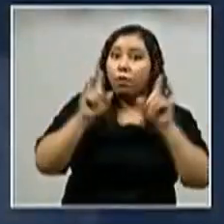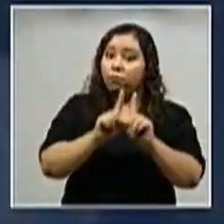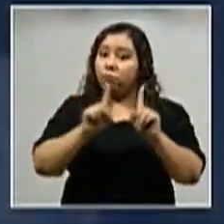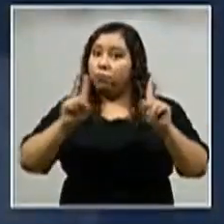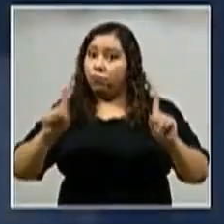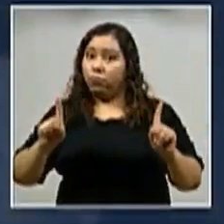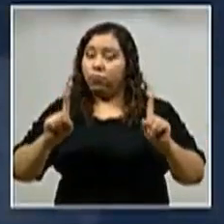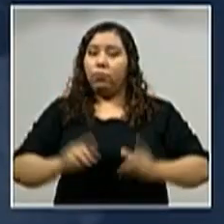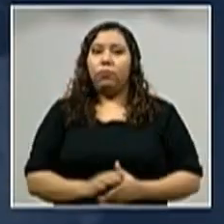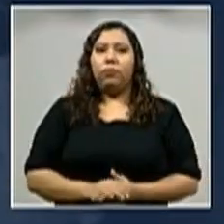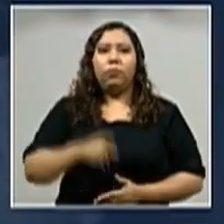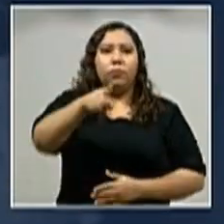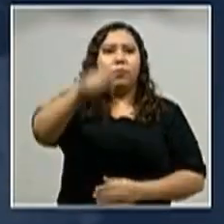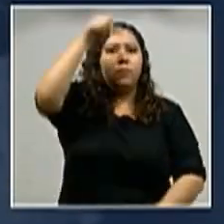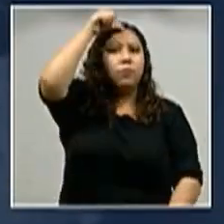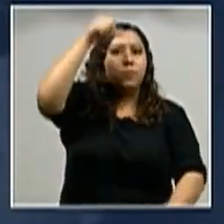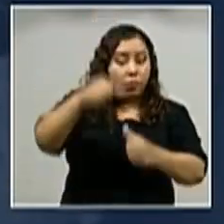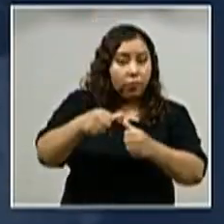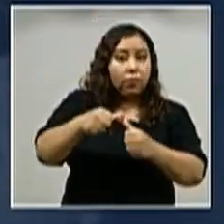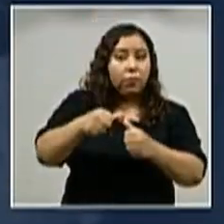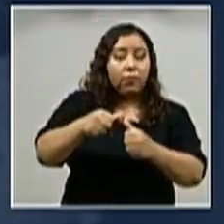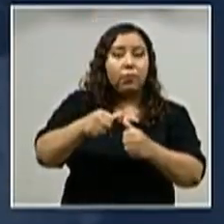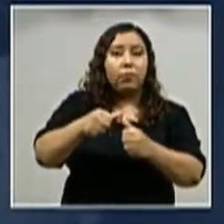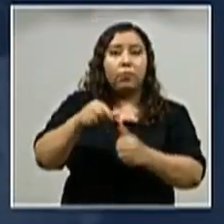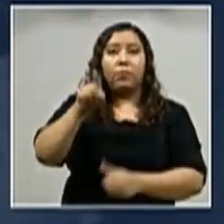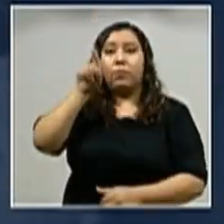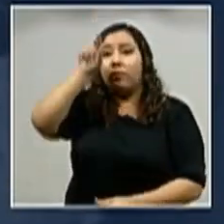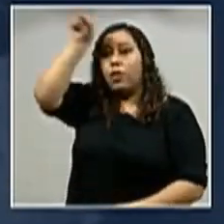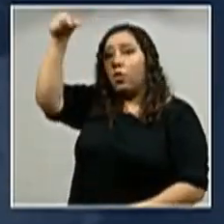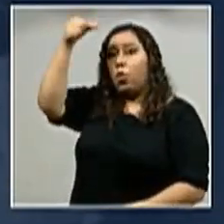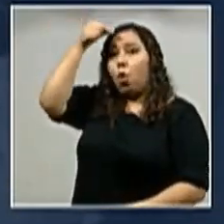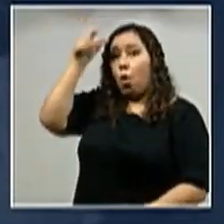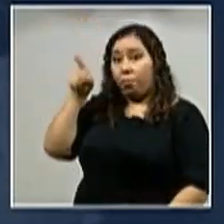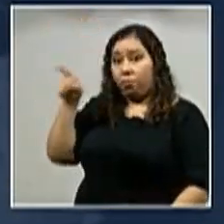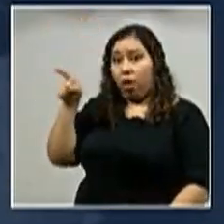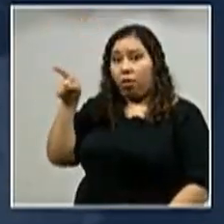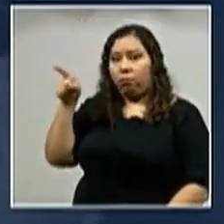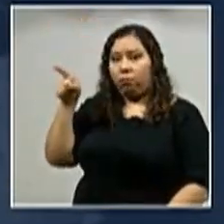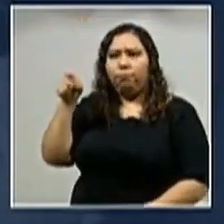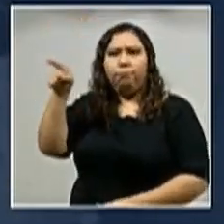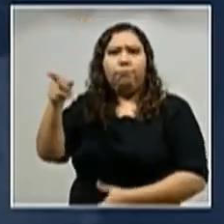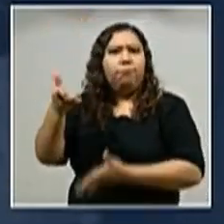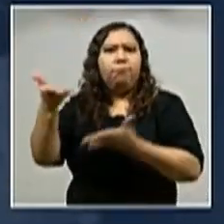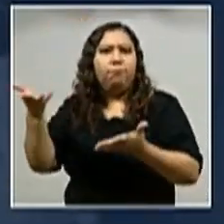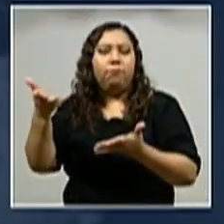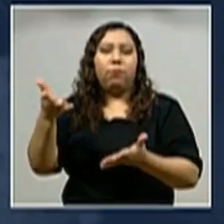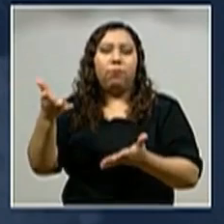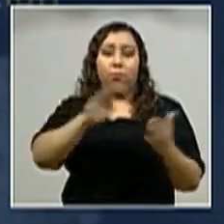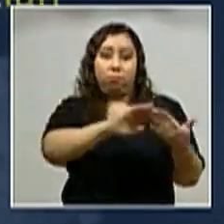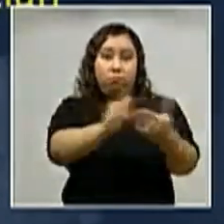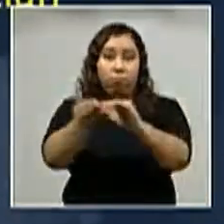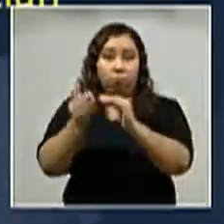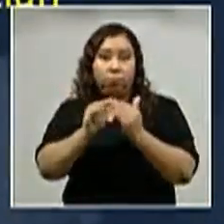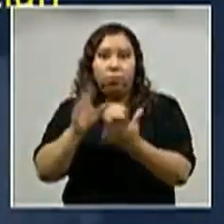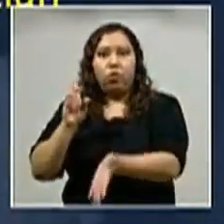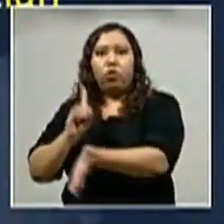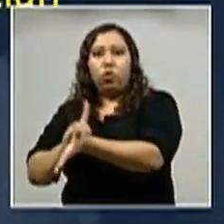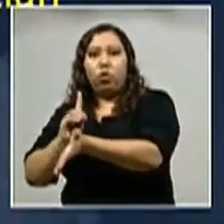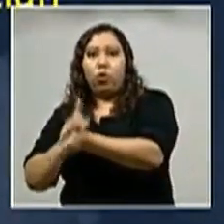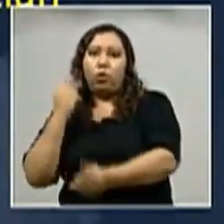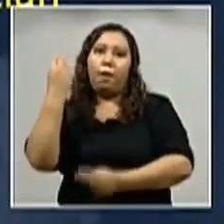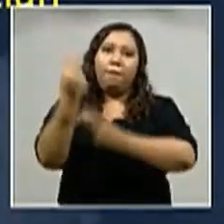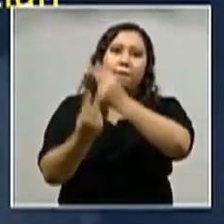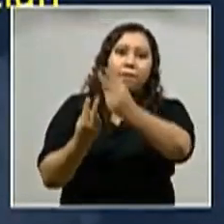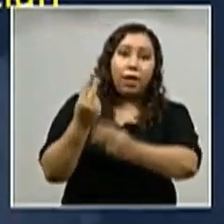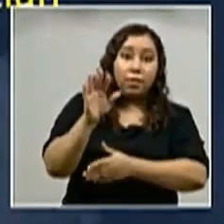Recordemos que el gobierno de la república ha puesto a su disposición las vigadas contra el COVID-19. Estas van hasta las puertas